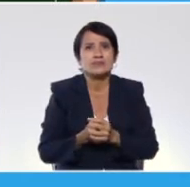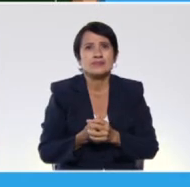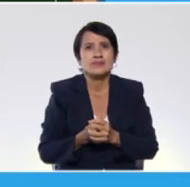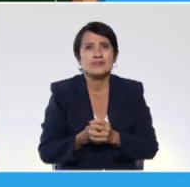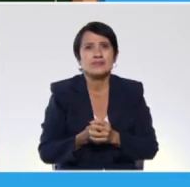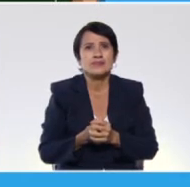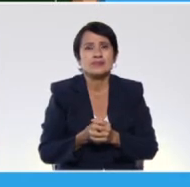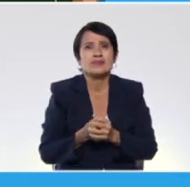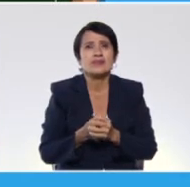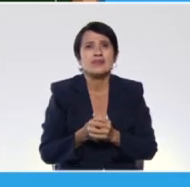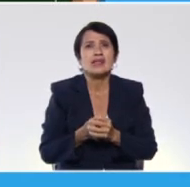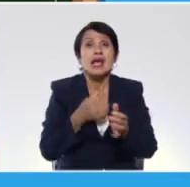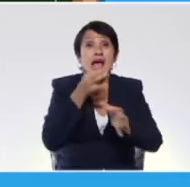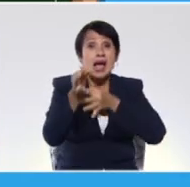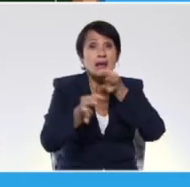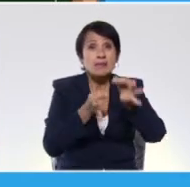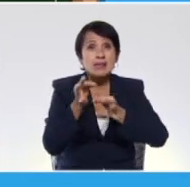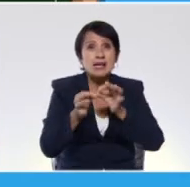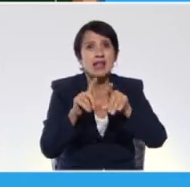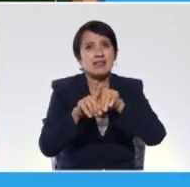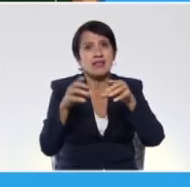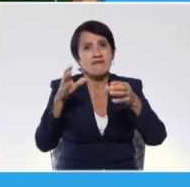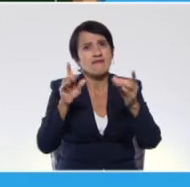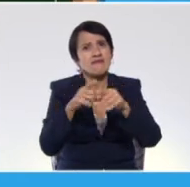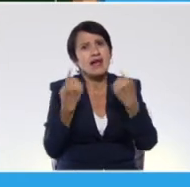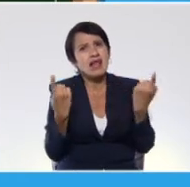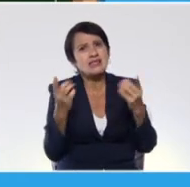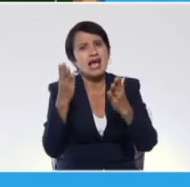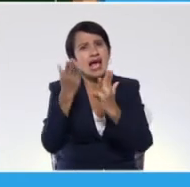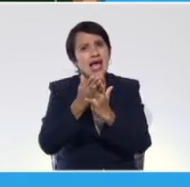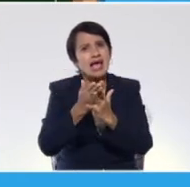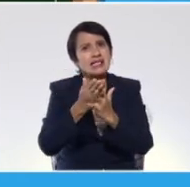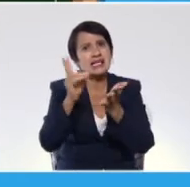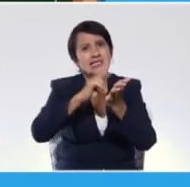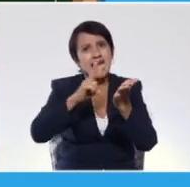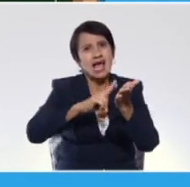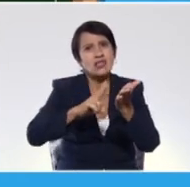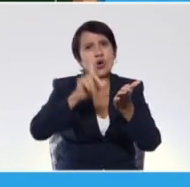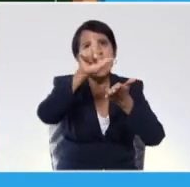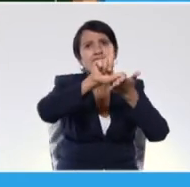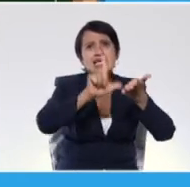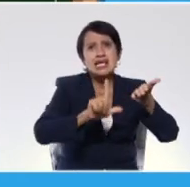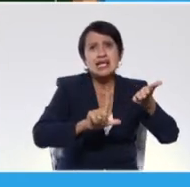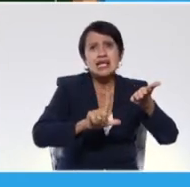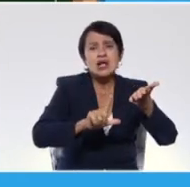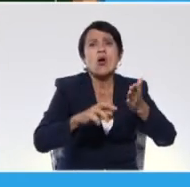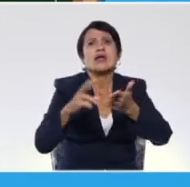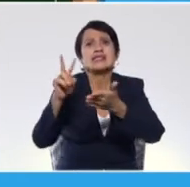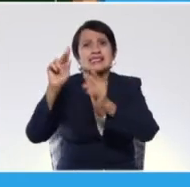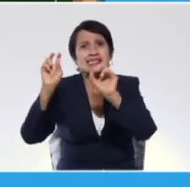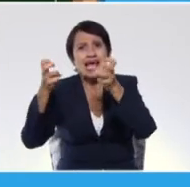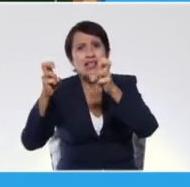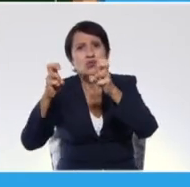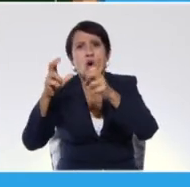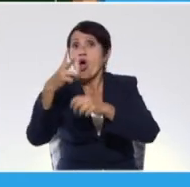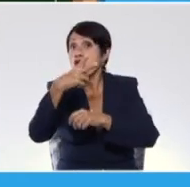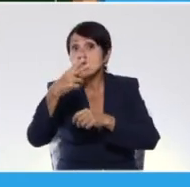Primera actividad. Explica la diferencia entre un texto literario y un texto no literario.